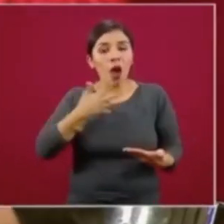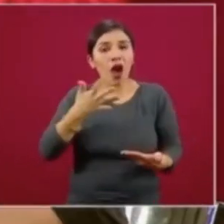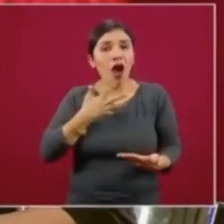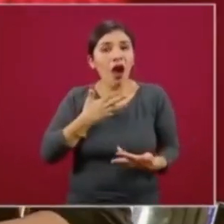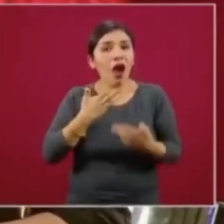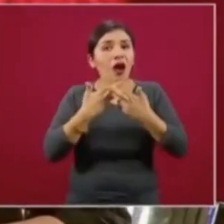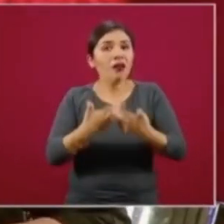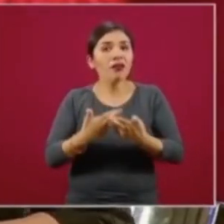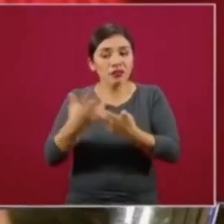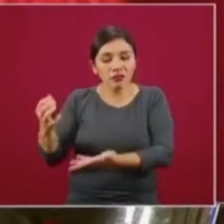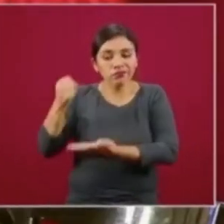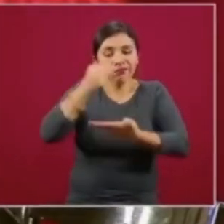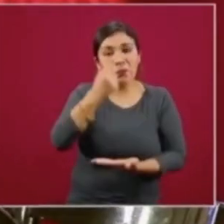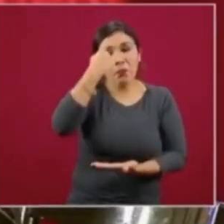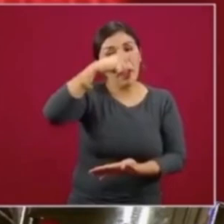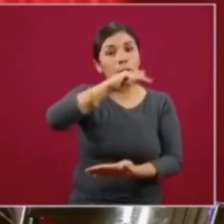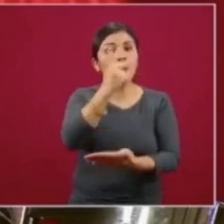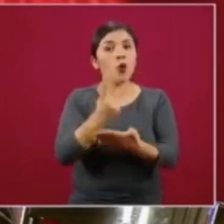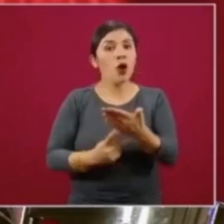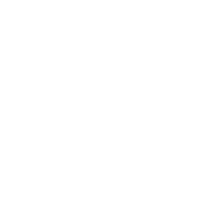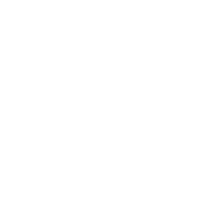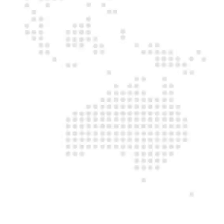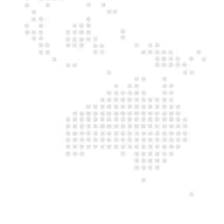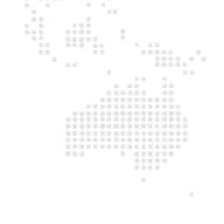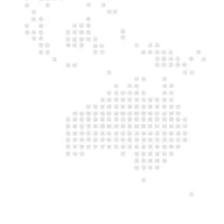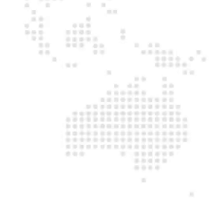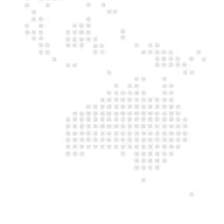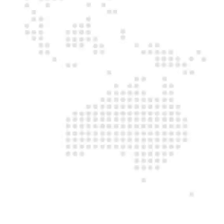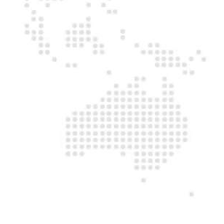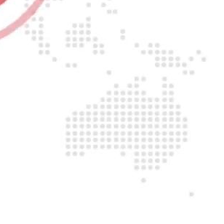estos programas ya consolidados.